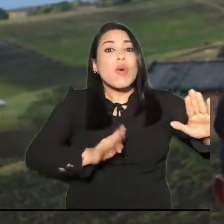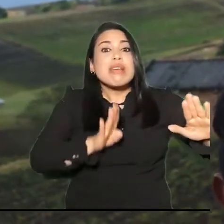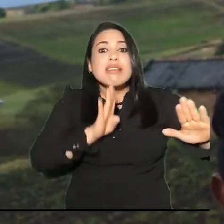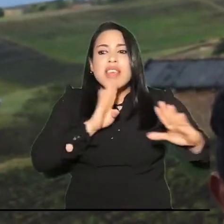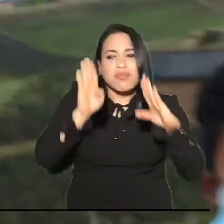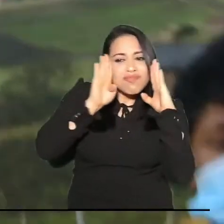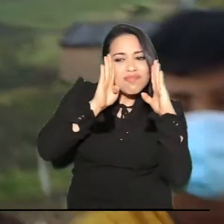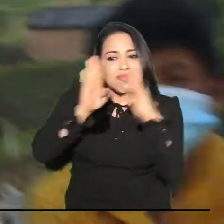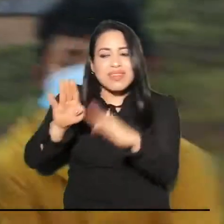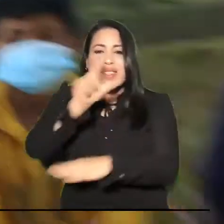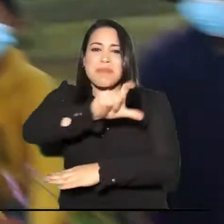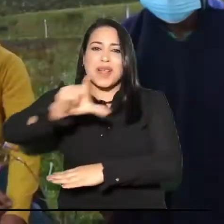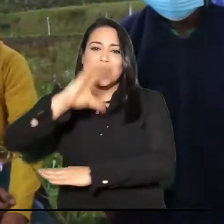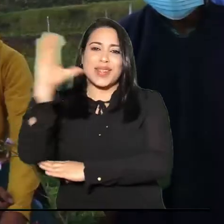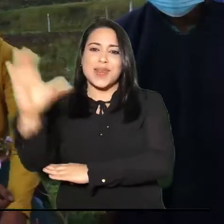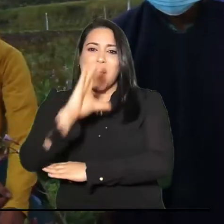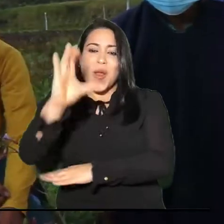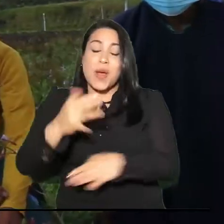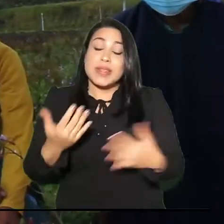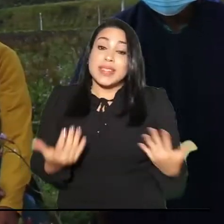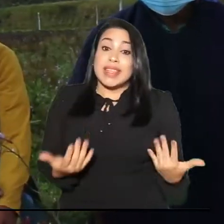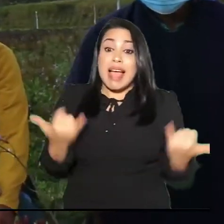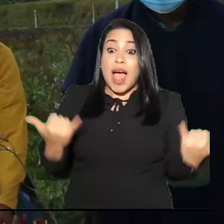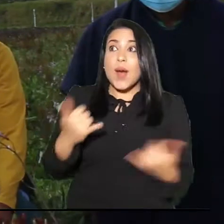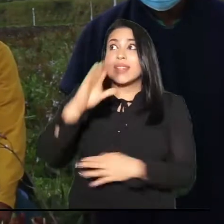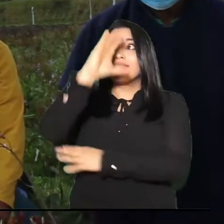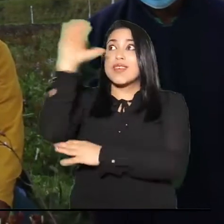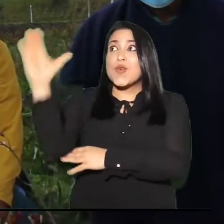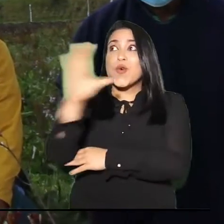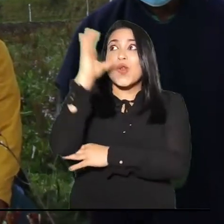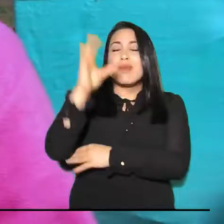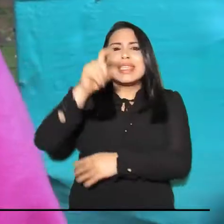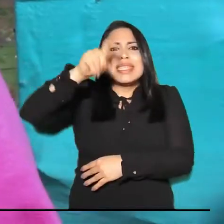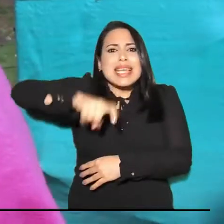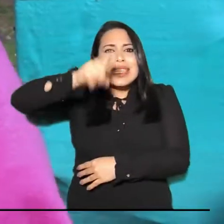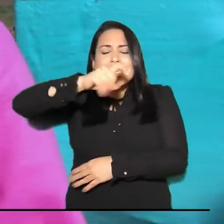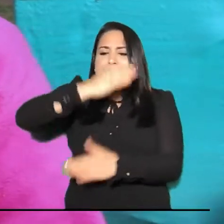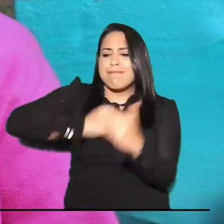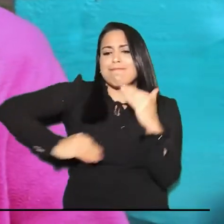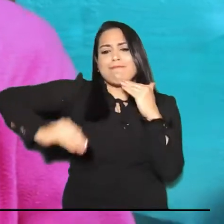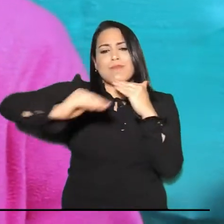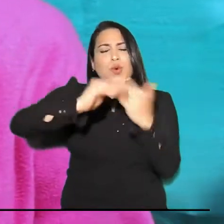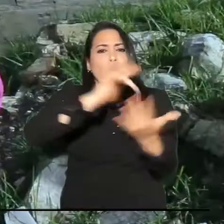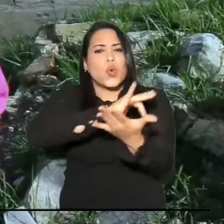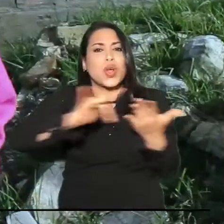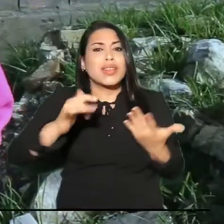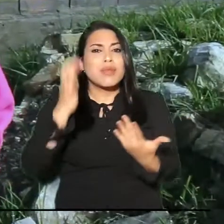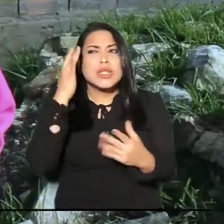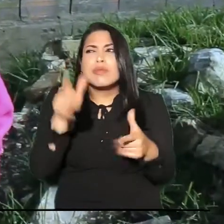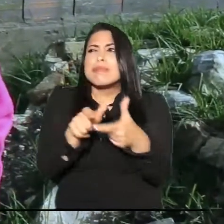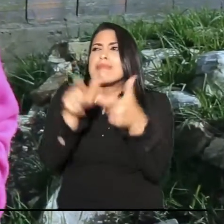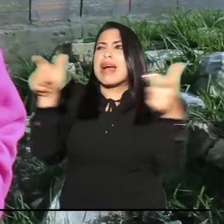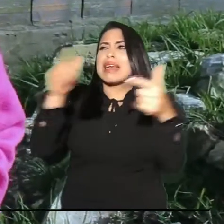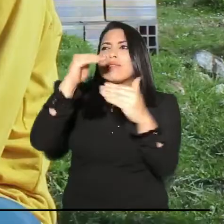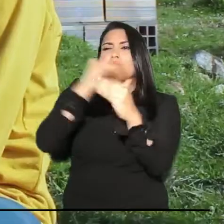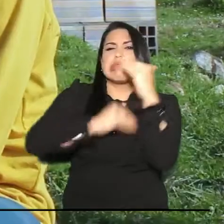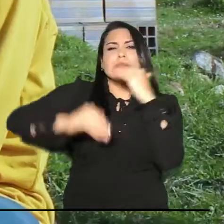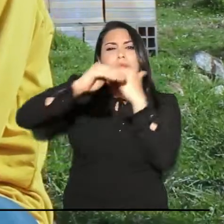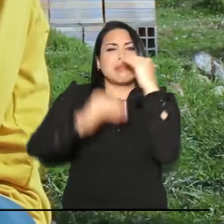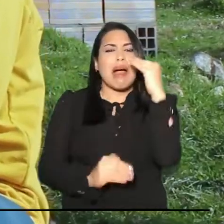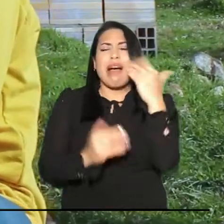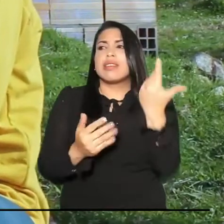protagonistas deben ser los colombianos. Y que el país sea un país equitativo porque hay mucha desigualdad.